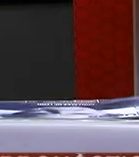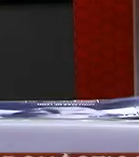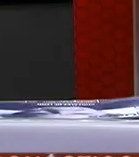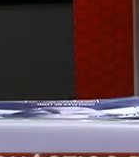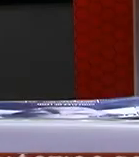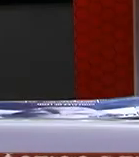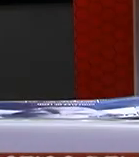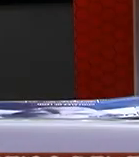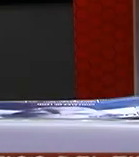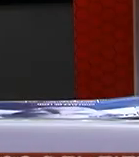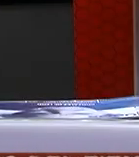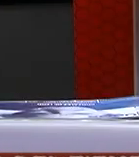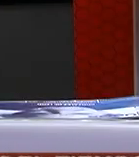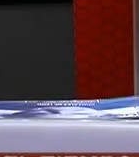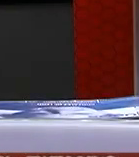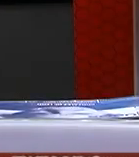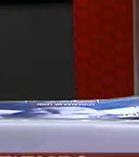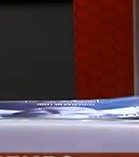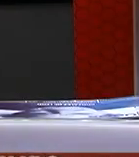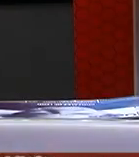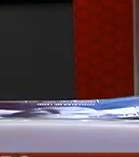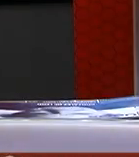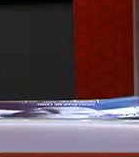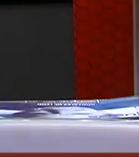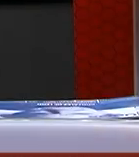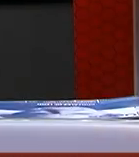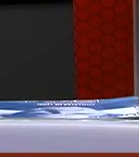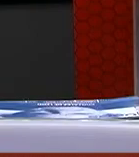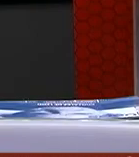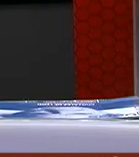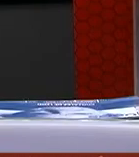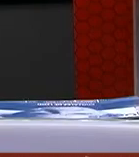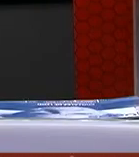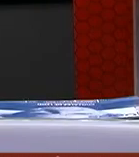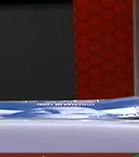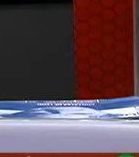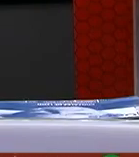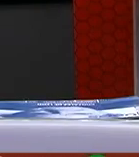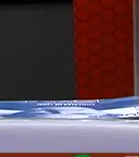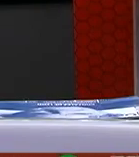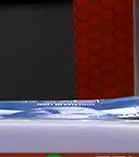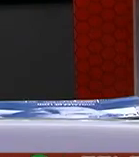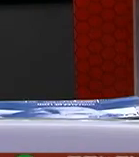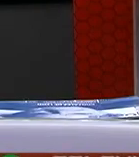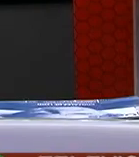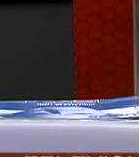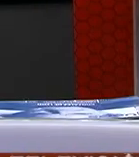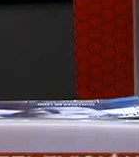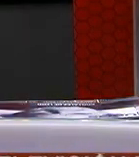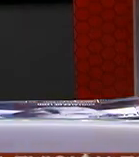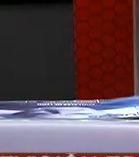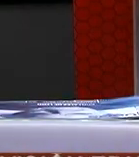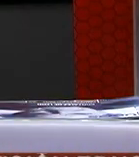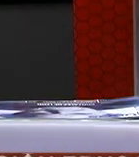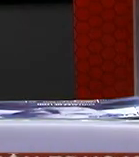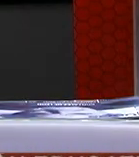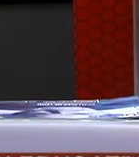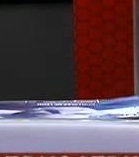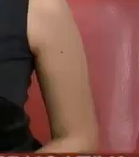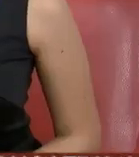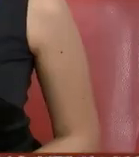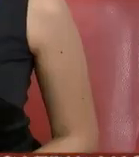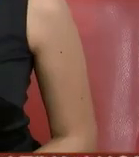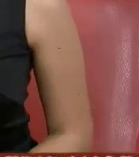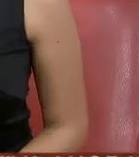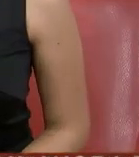y del mundo real nos vamos al virtual ya está aquí en el estudio nos da mucho gusto que esté aquí Ana Cristina muy buenos días también para ti